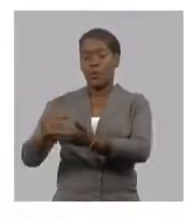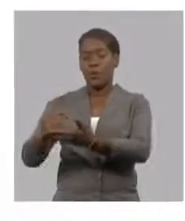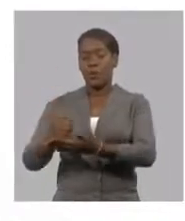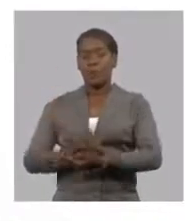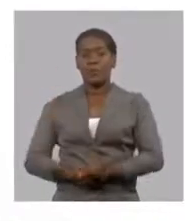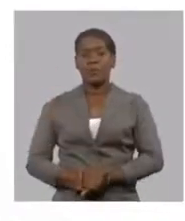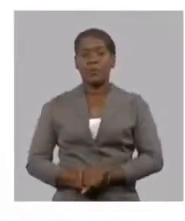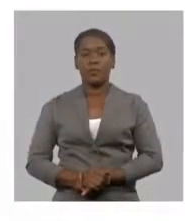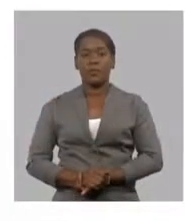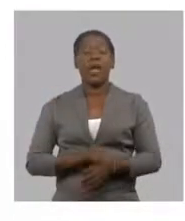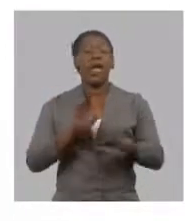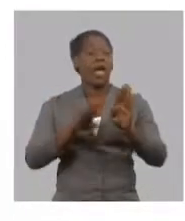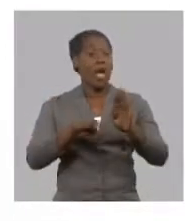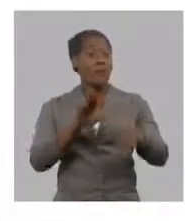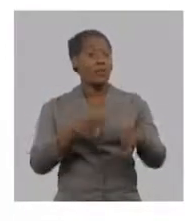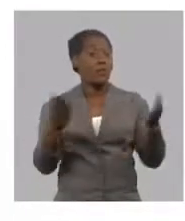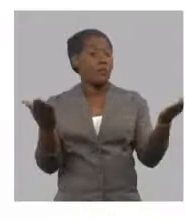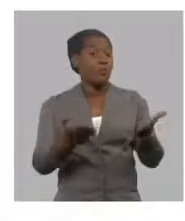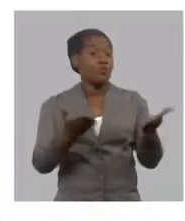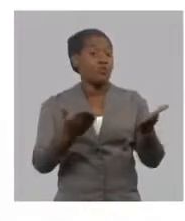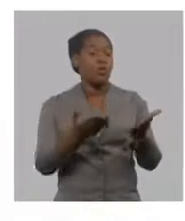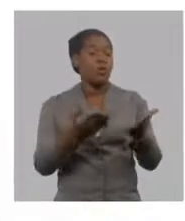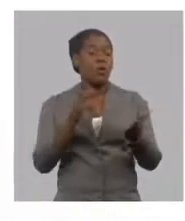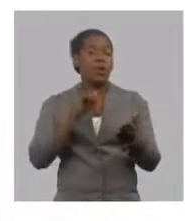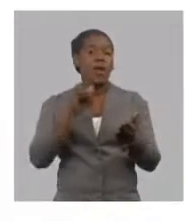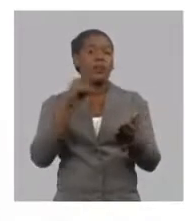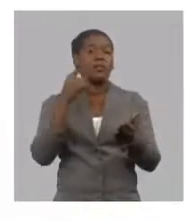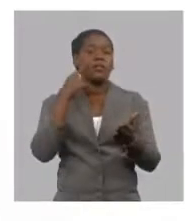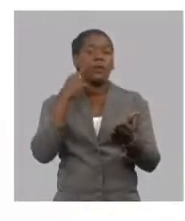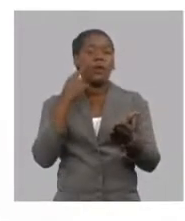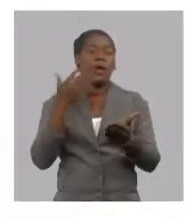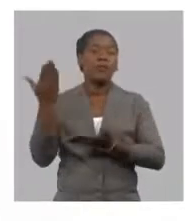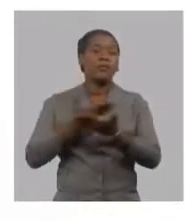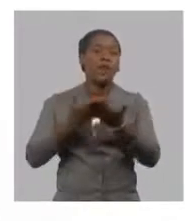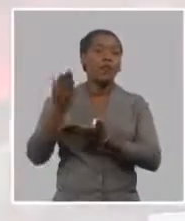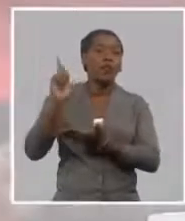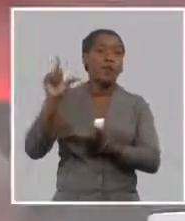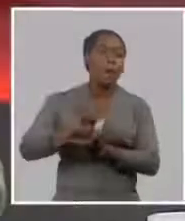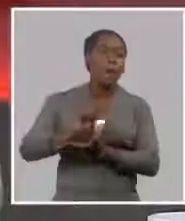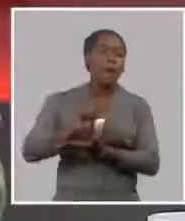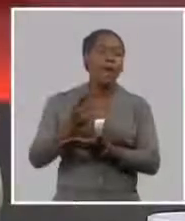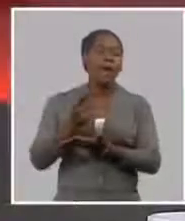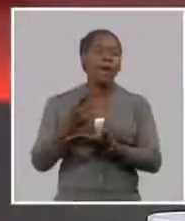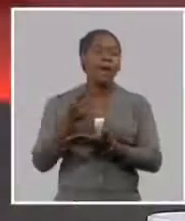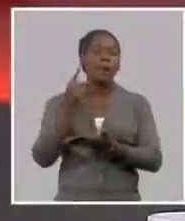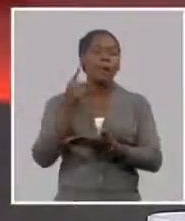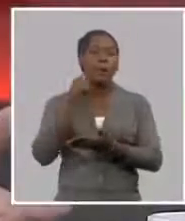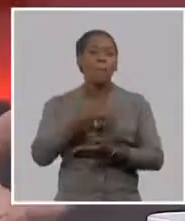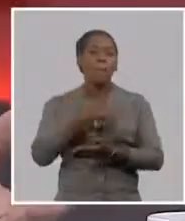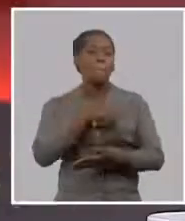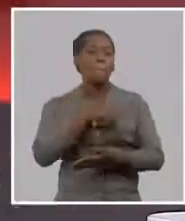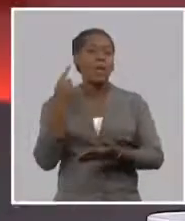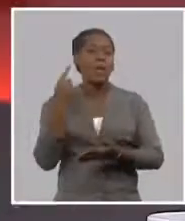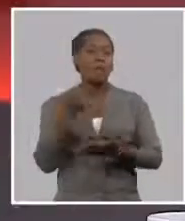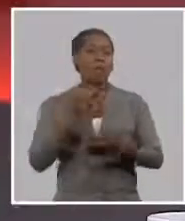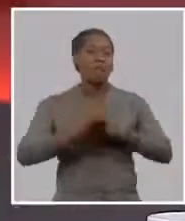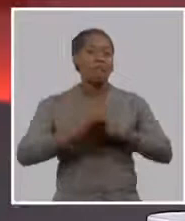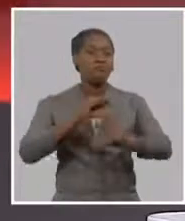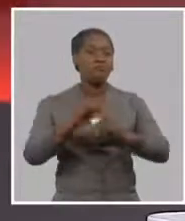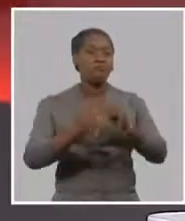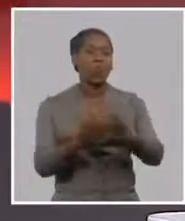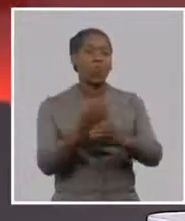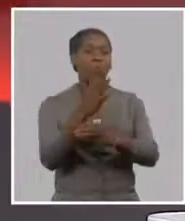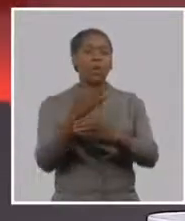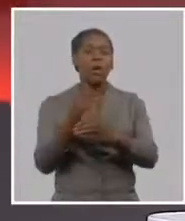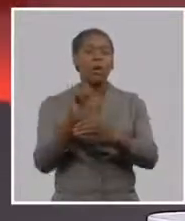menores y entonces a veces el productor quiere continuar porque no no es responsabilidad digamos directa de beneficencia de la